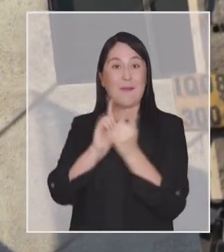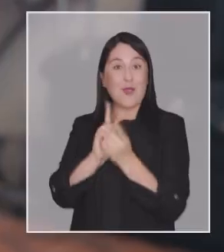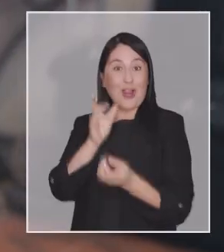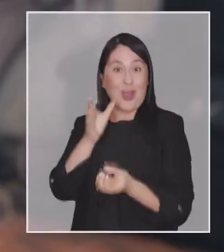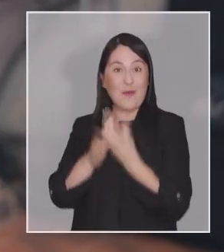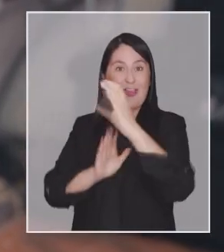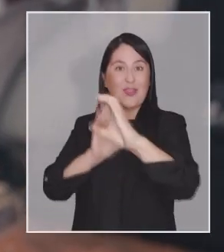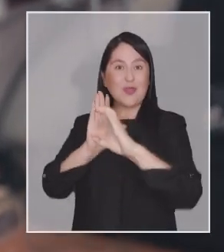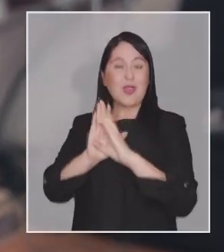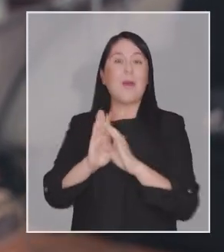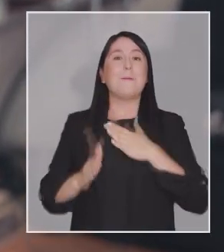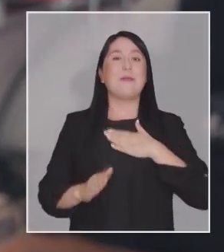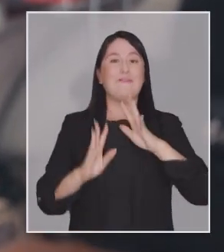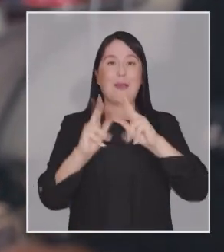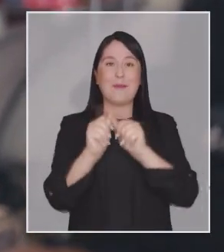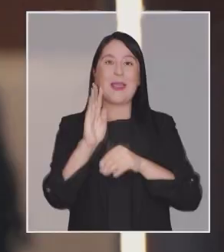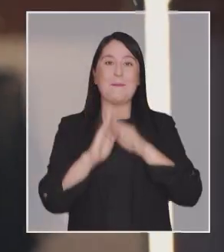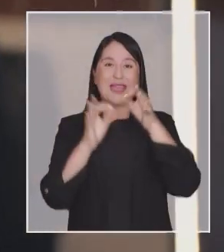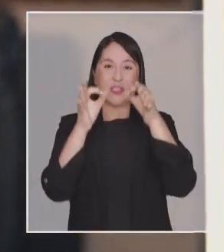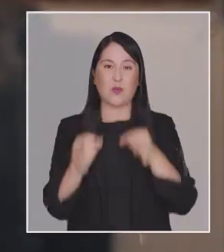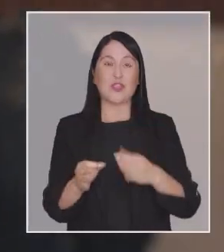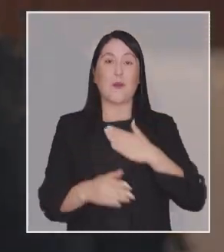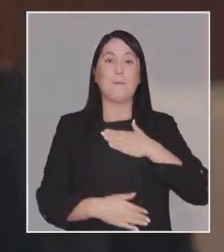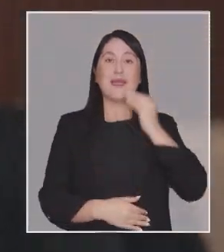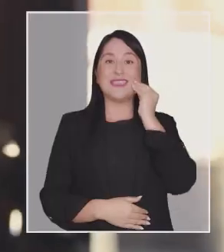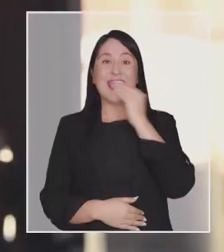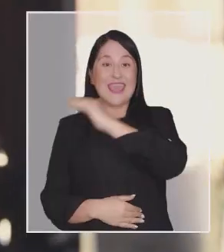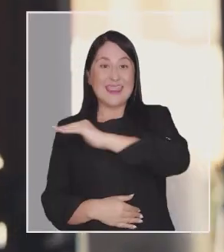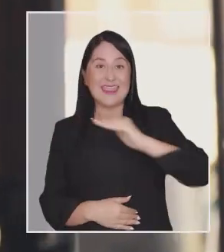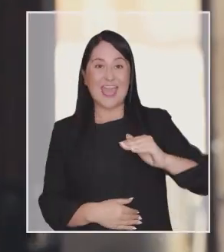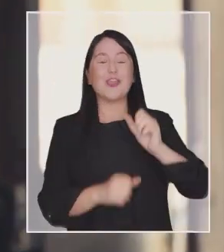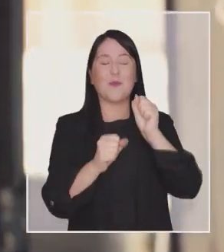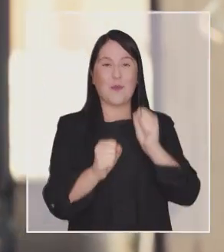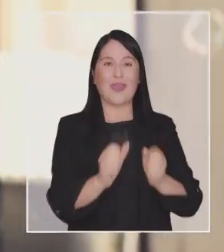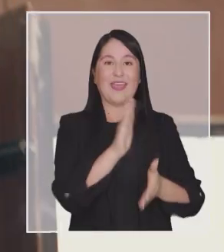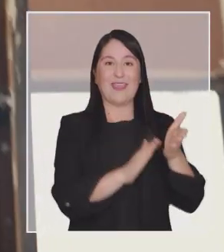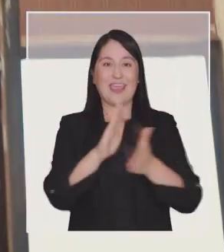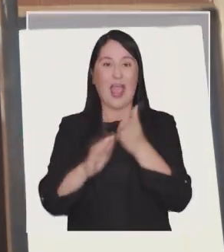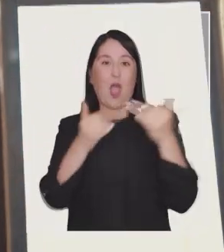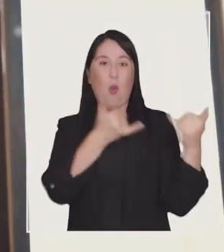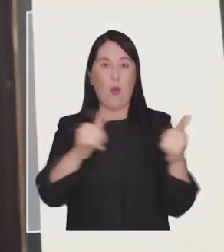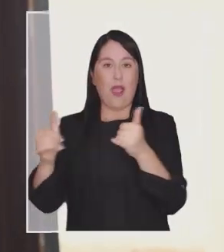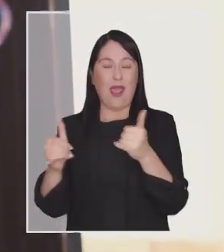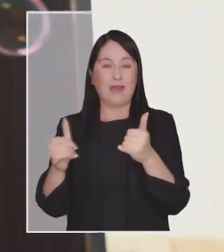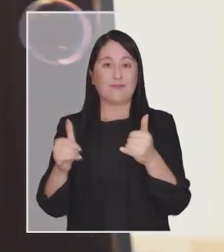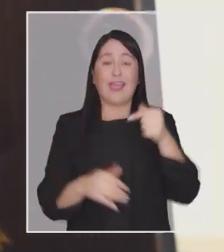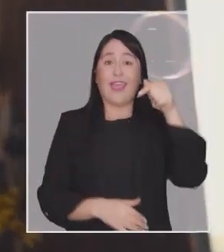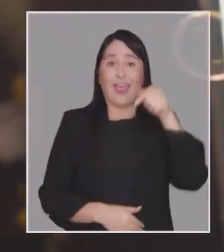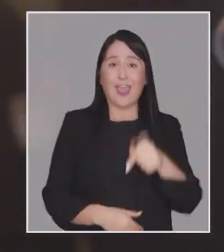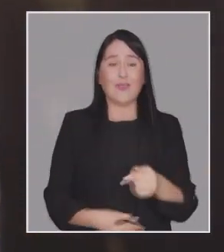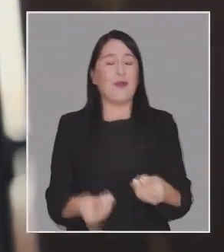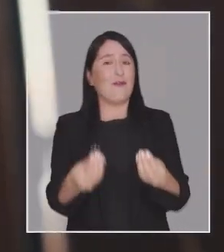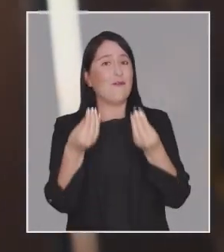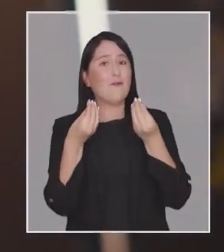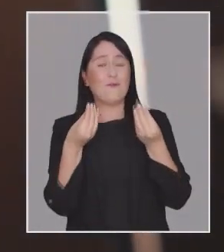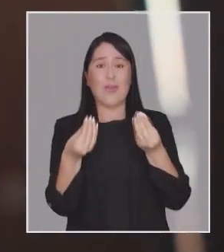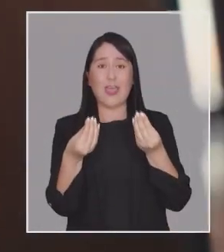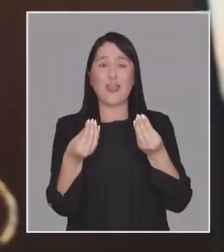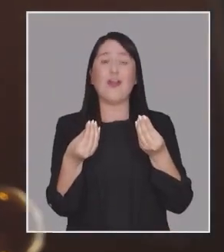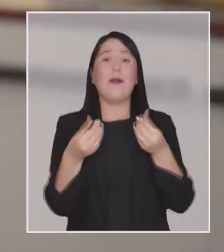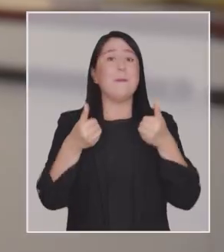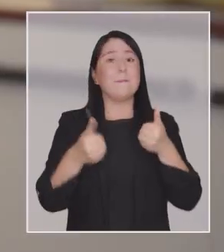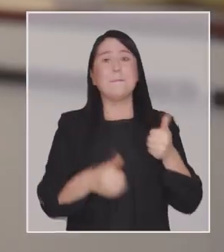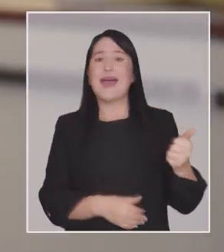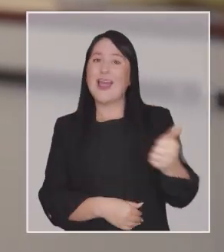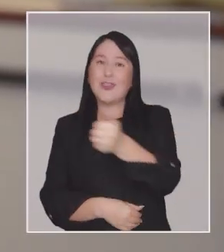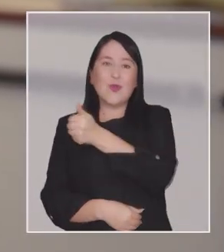por la nueva constitución, mi familia tendría más seguridad. Mis nietos por fin podrían salir a jugar. No hay cómo negarlo de que va a ser